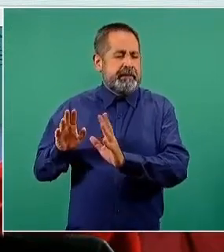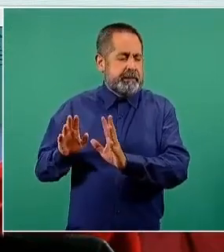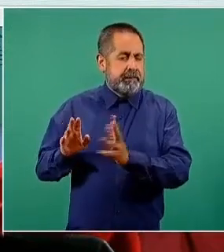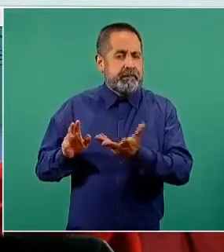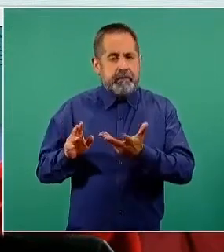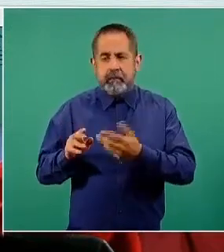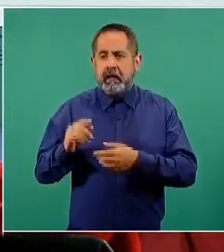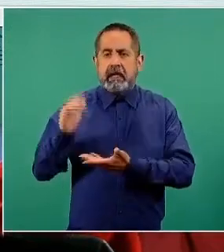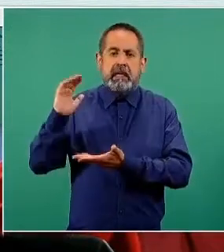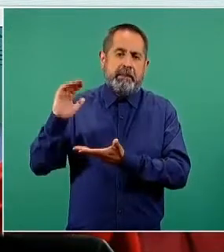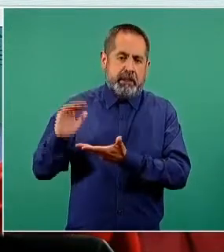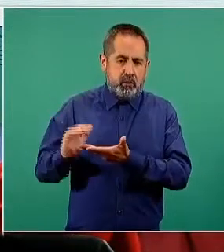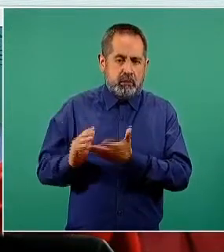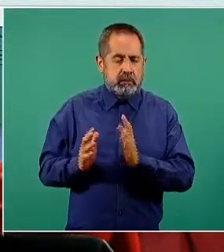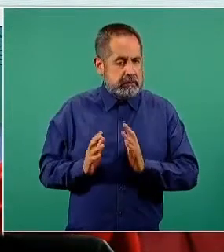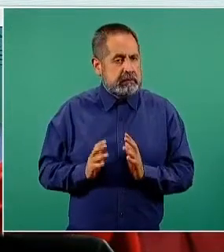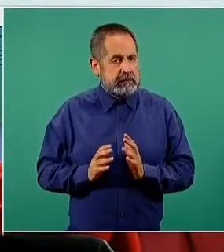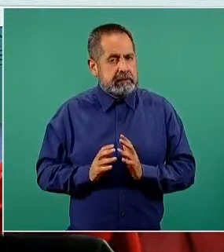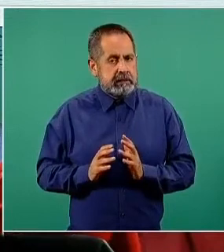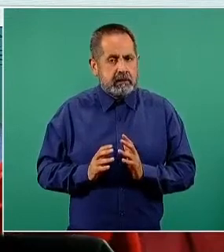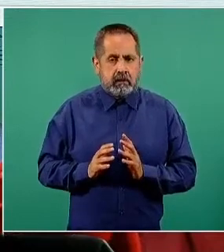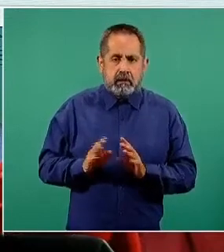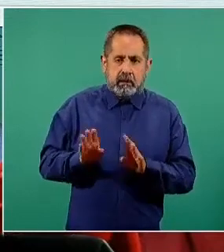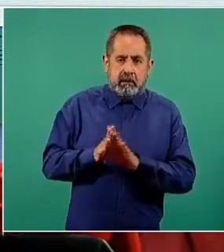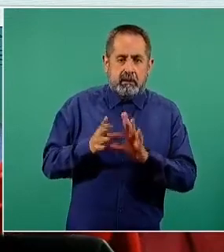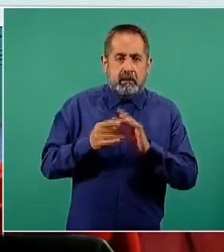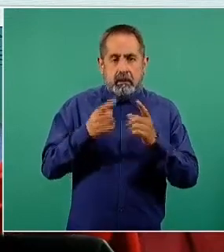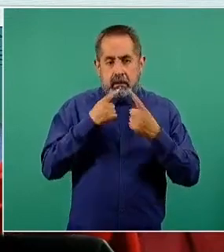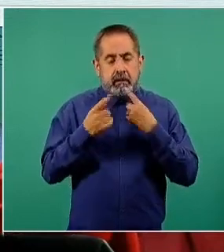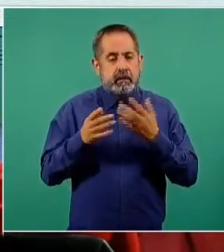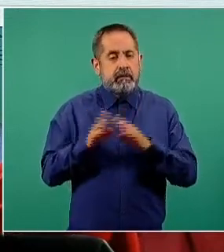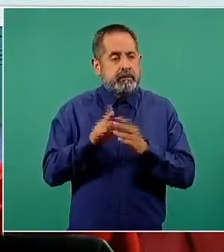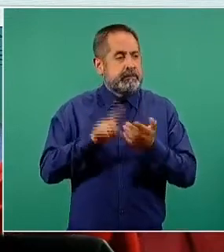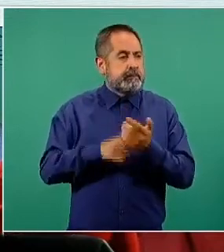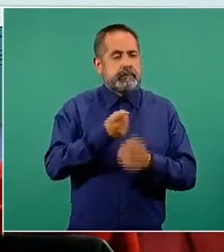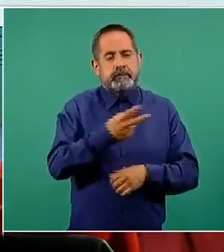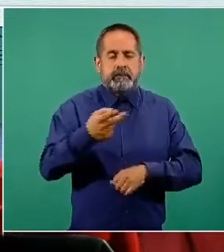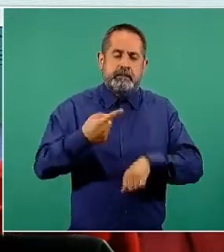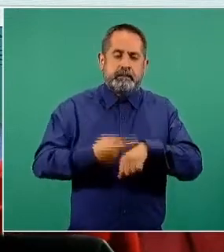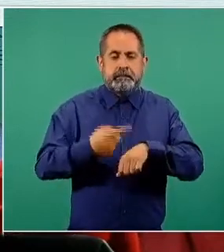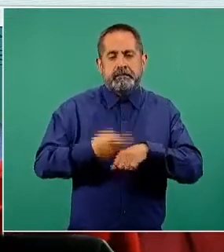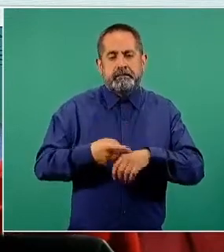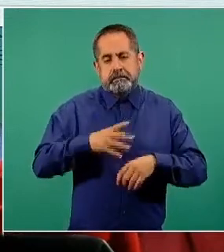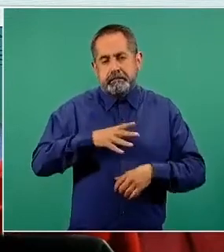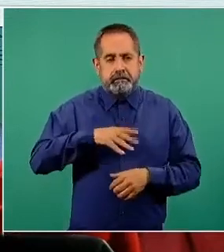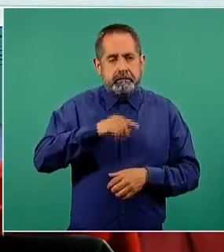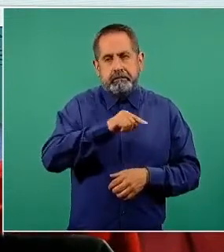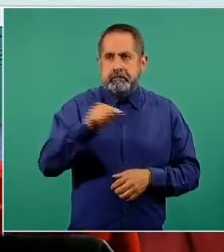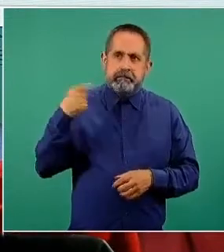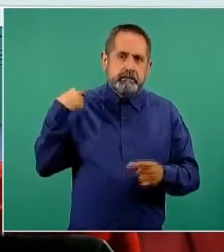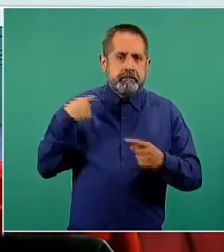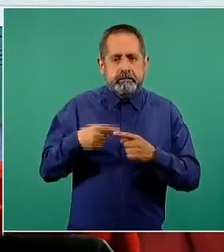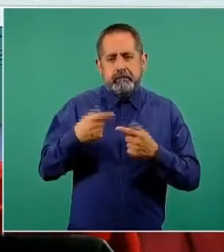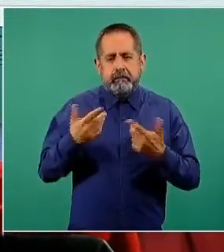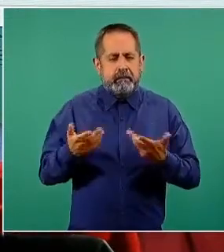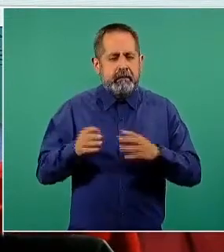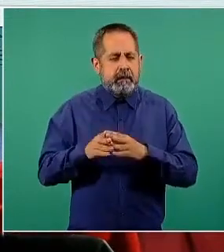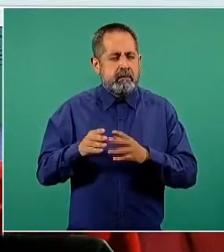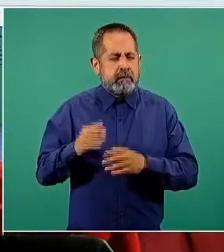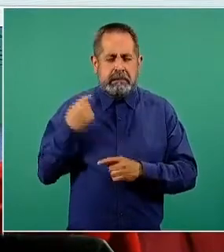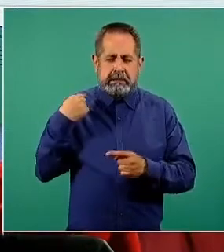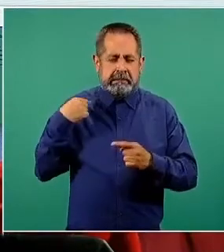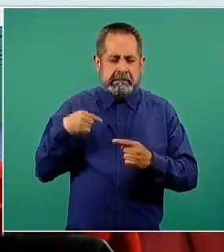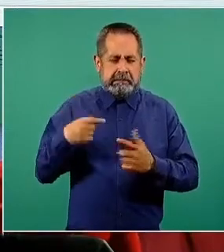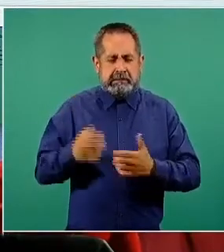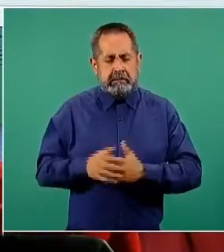epidémica como tal y de las cargas de enfermedades que hemos tenido en los últimos días,